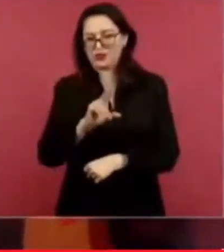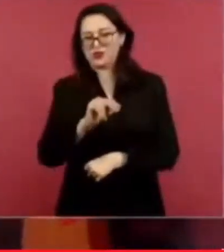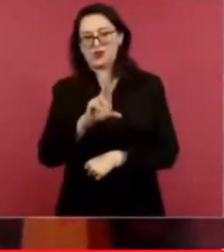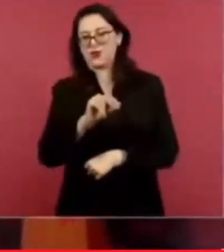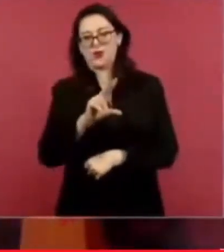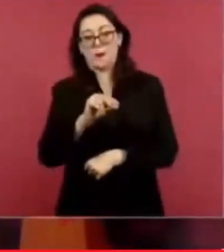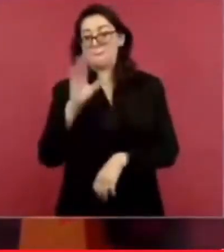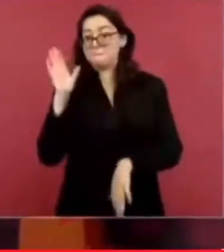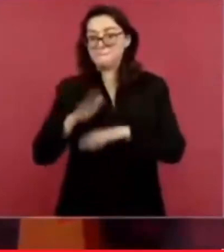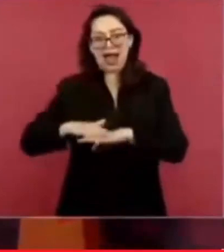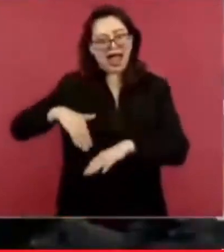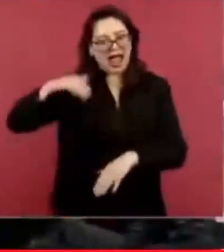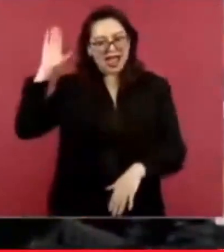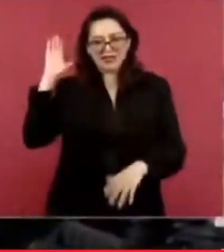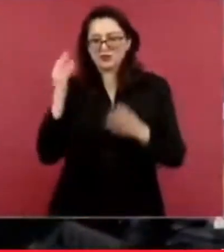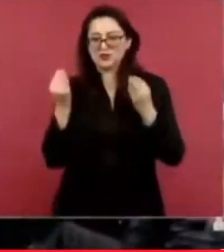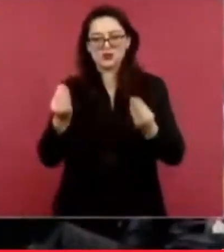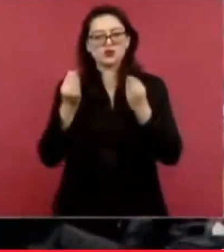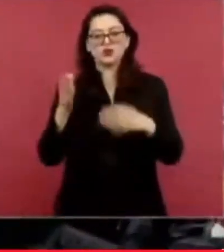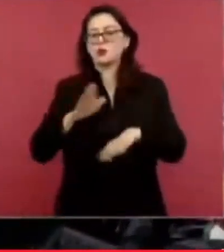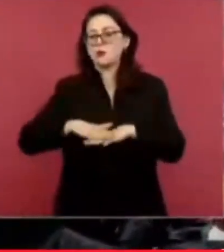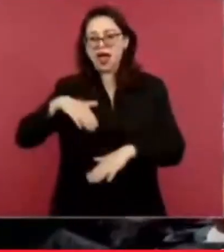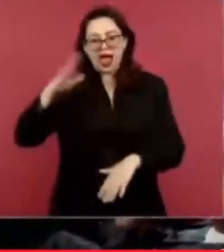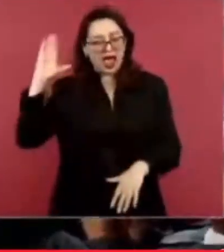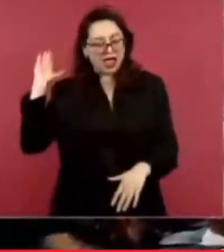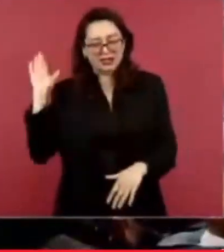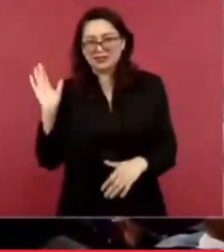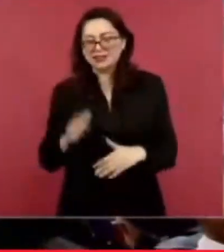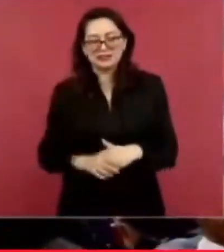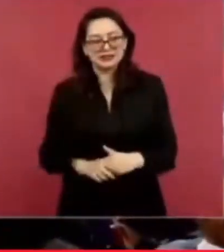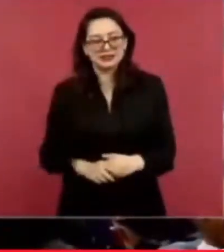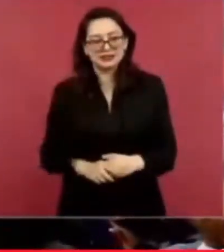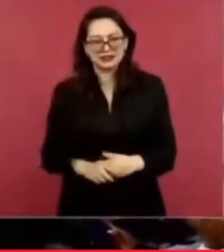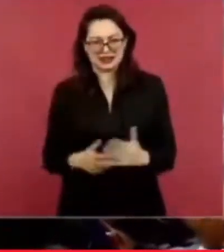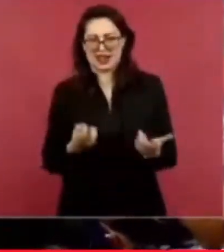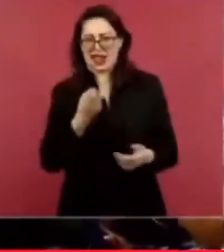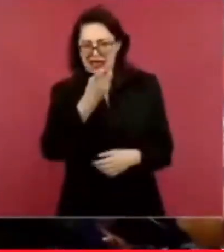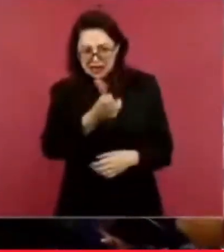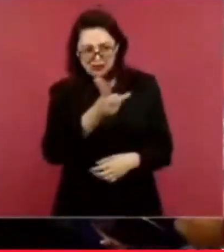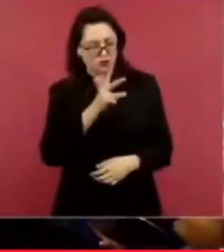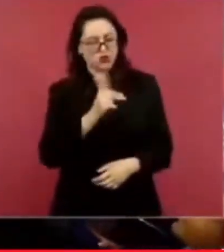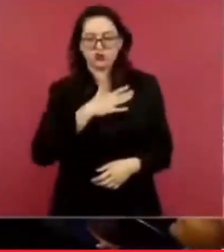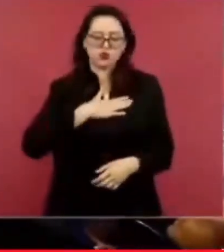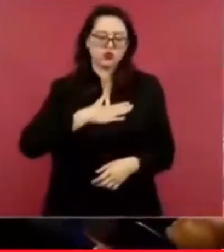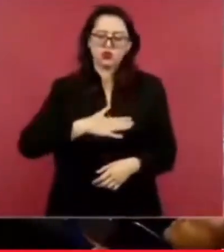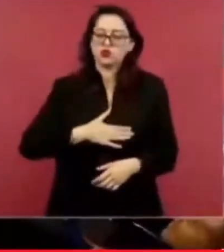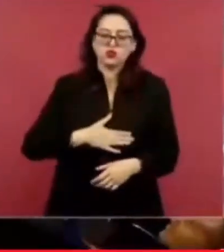de utilidad? Miren por ejemplo este